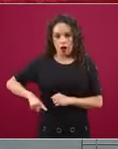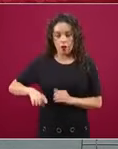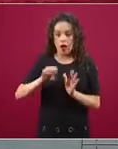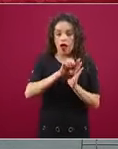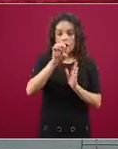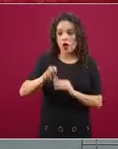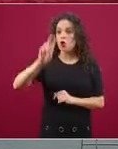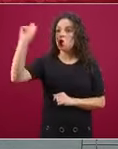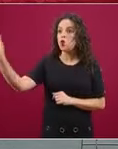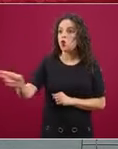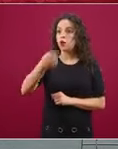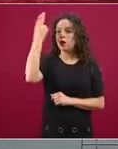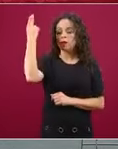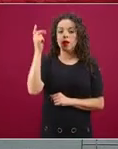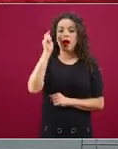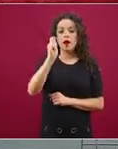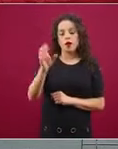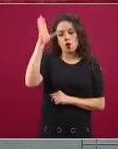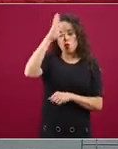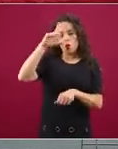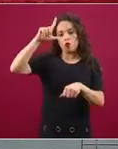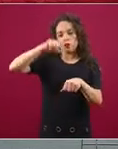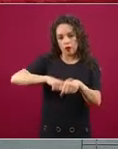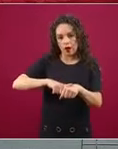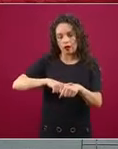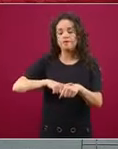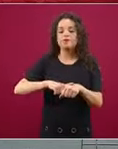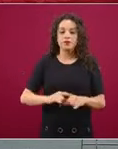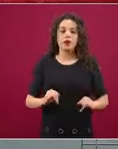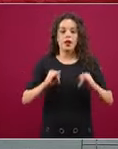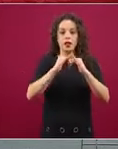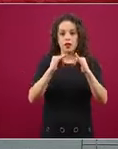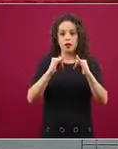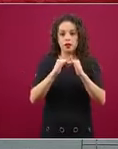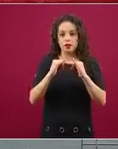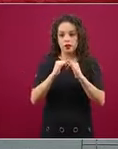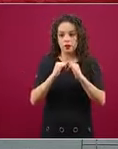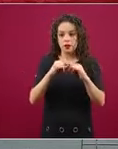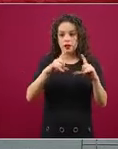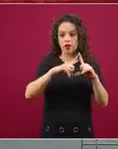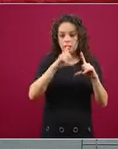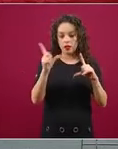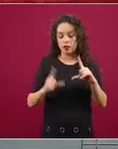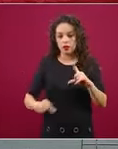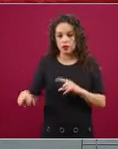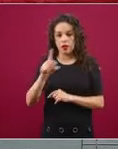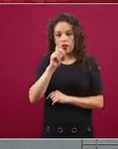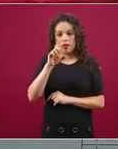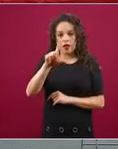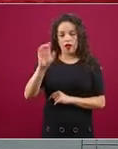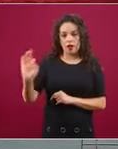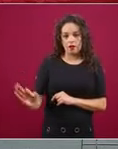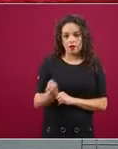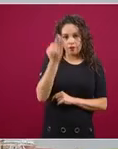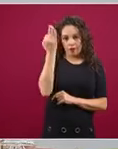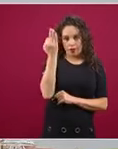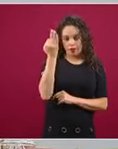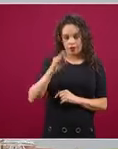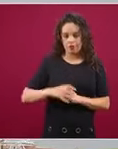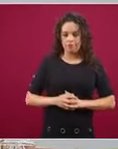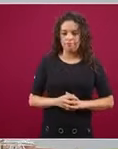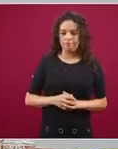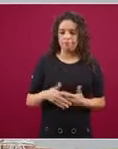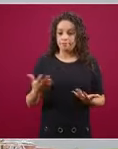interculturales, con el Instituto Nacional del Federalismo. Nosotros estamos